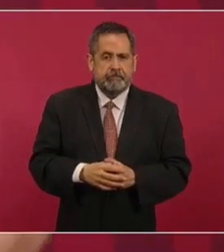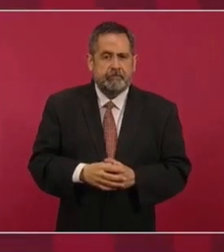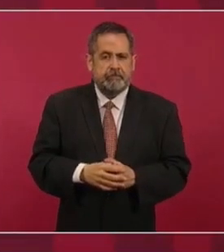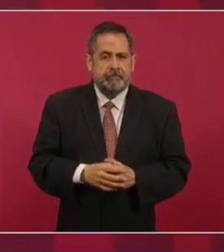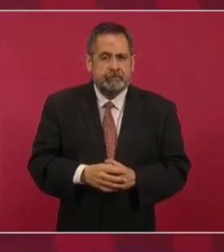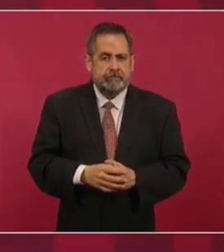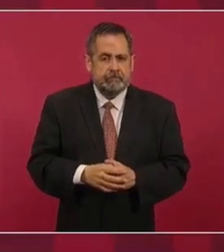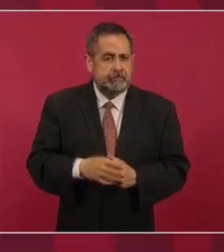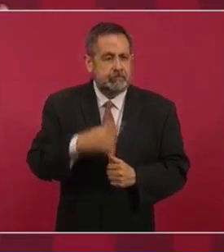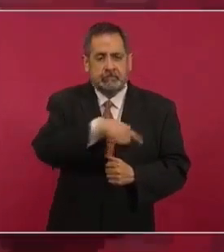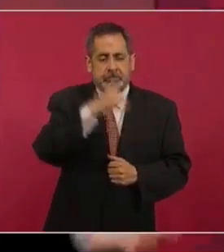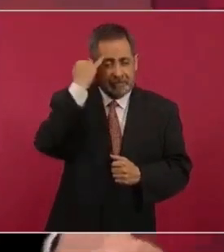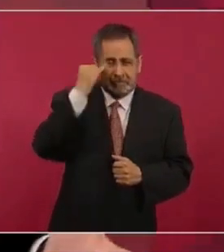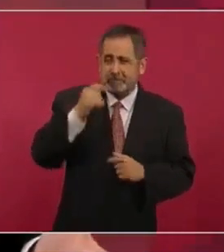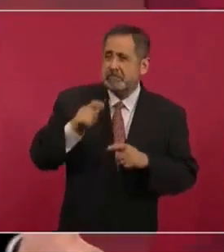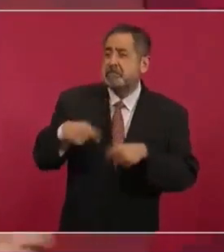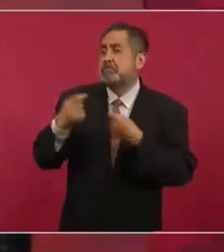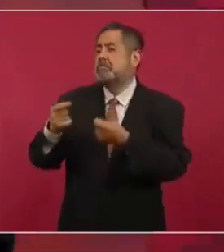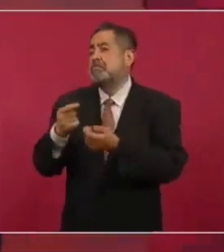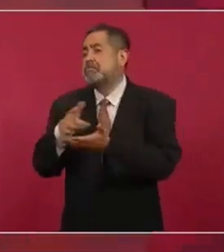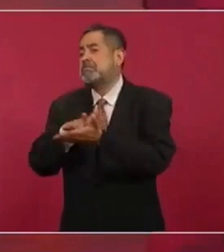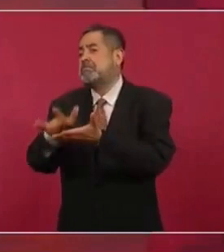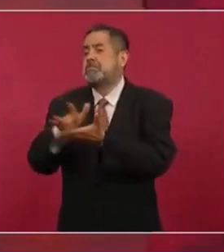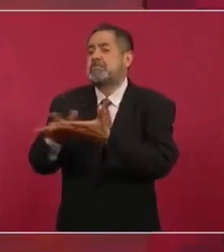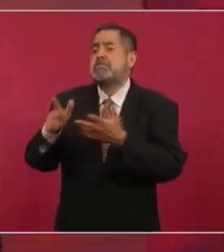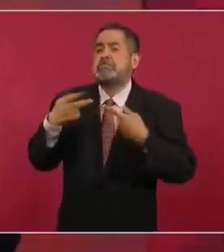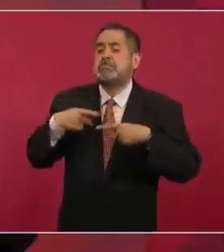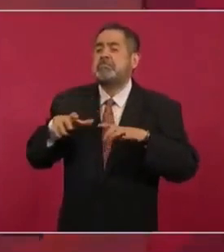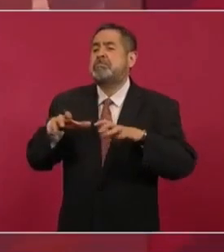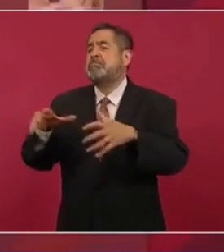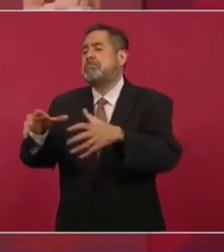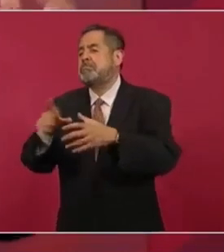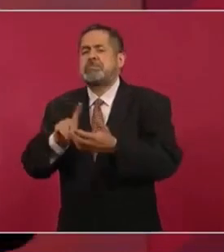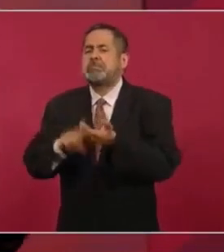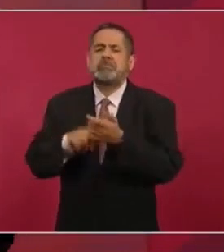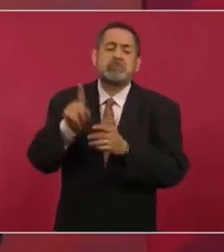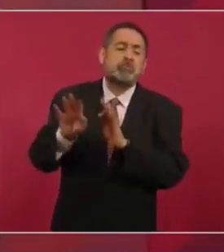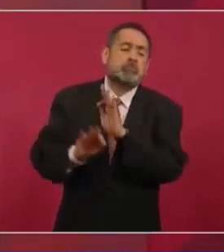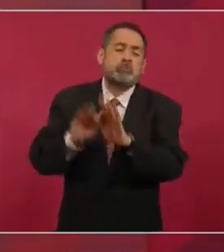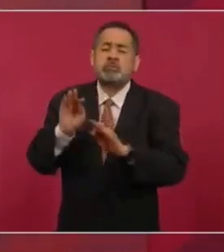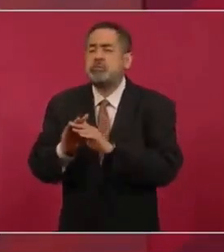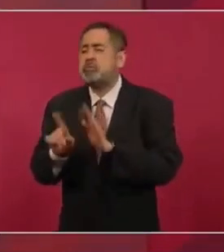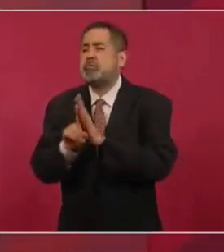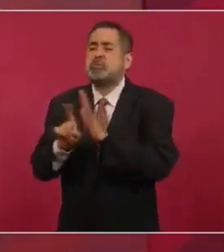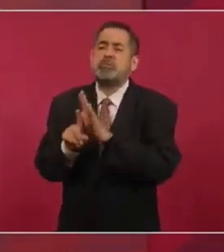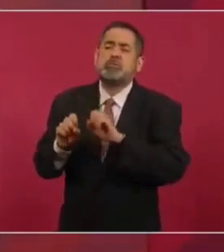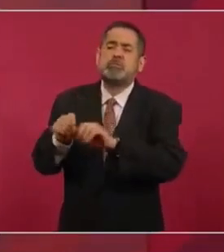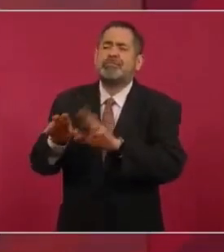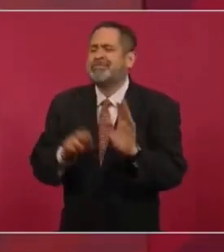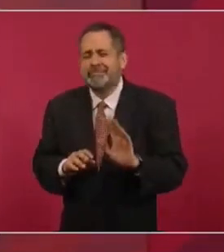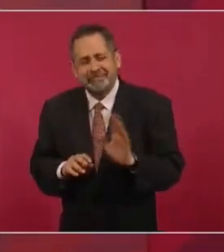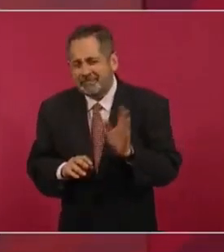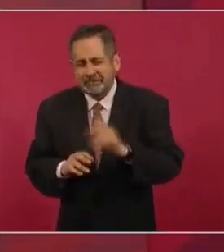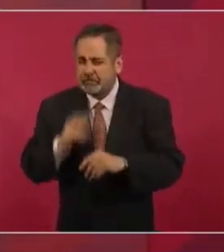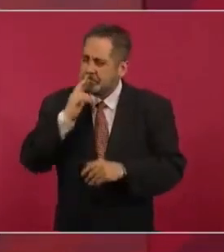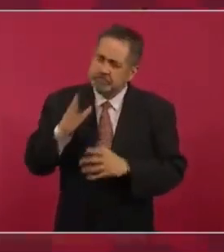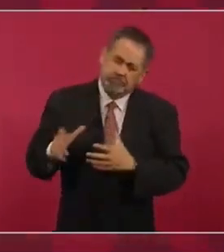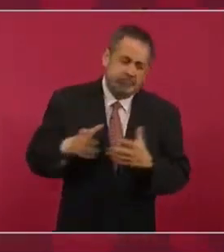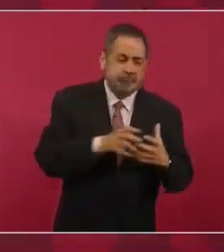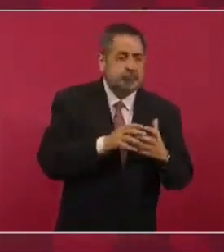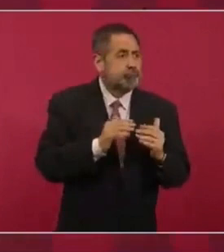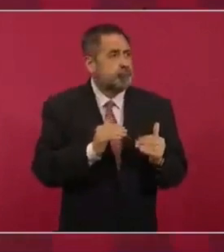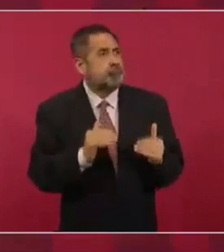¿Cómo se le va a dar al pueblo si eso es populismo, paternalismo? Hay que